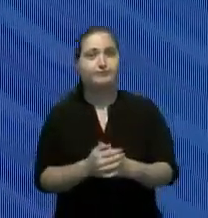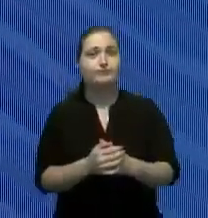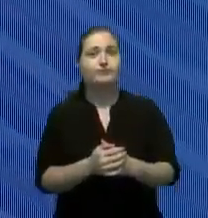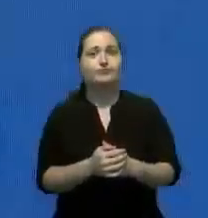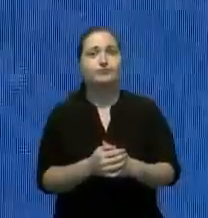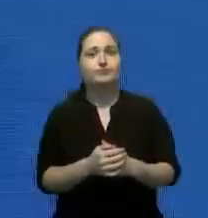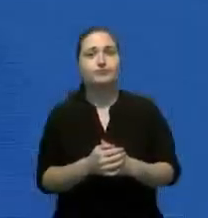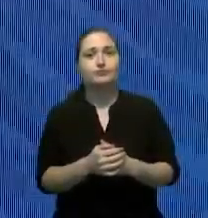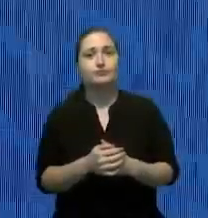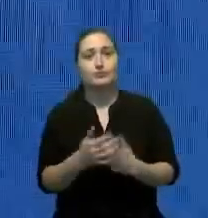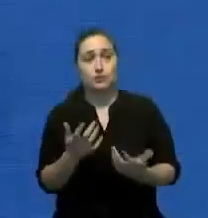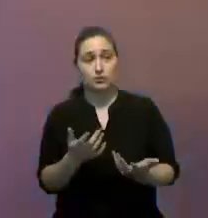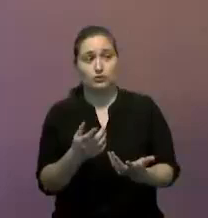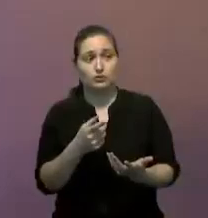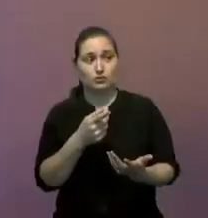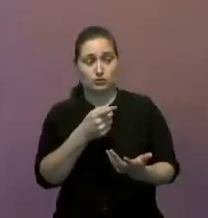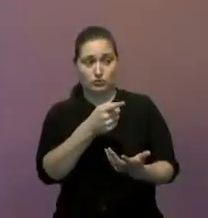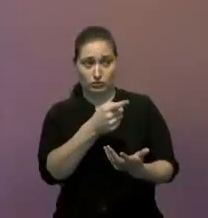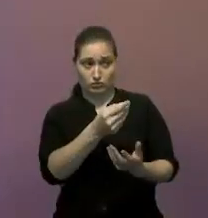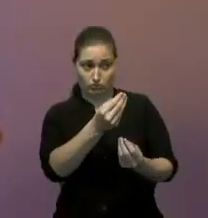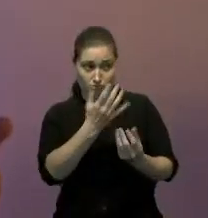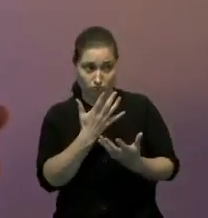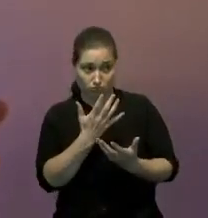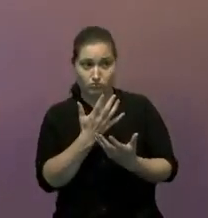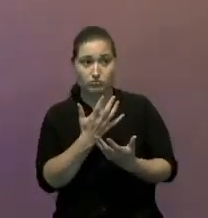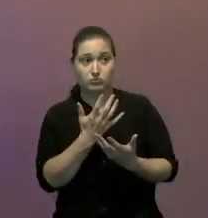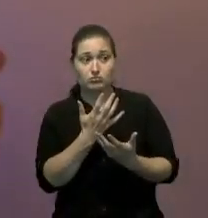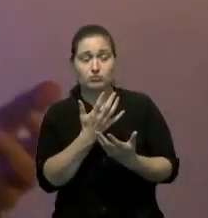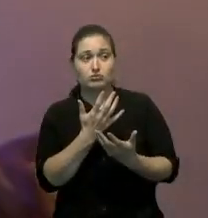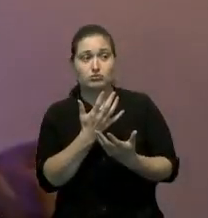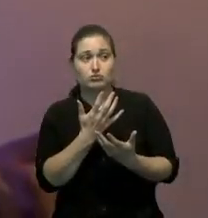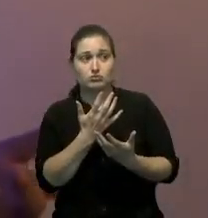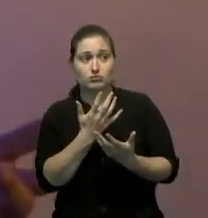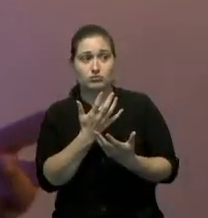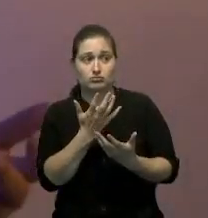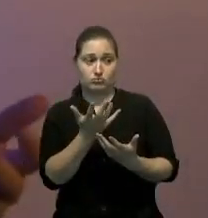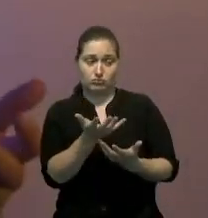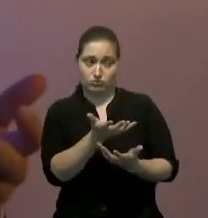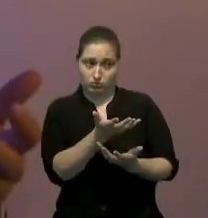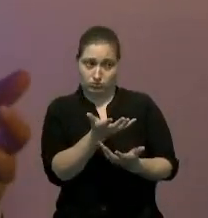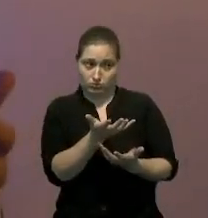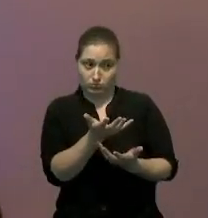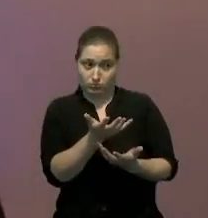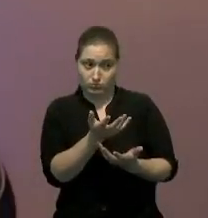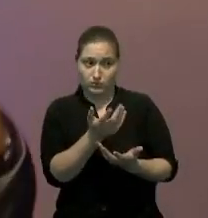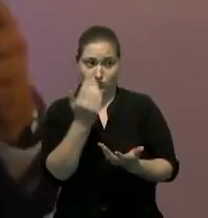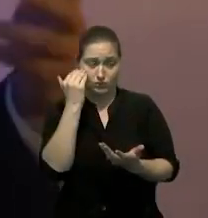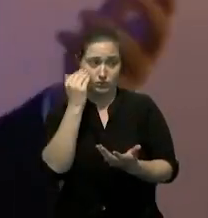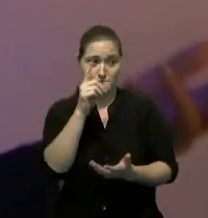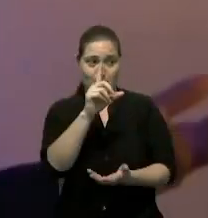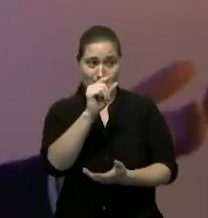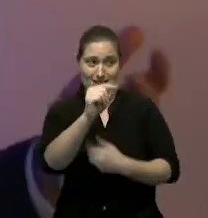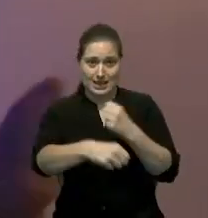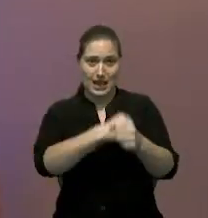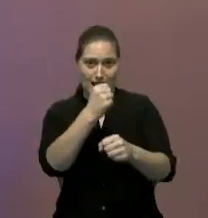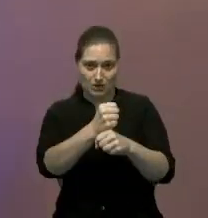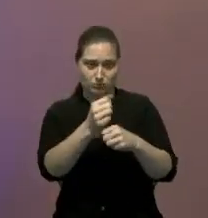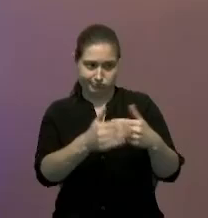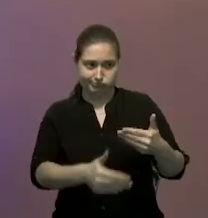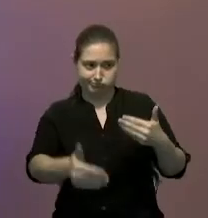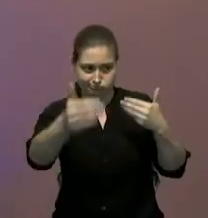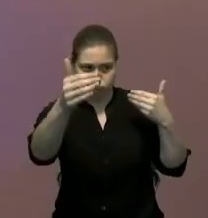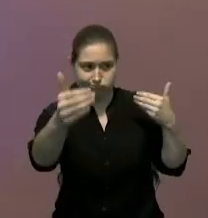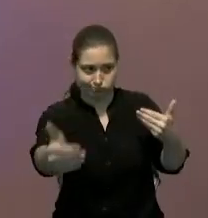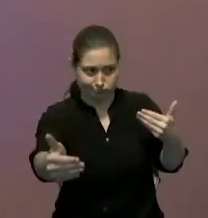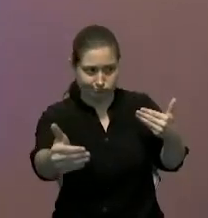desde que llegamos al gobierno porque la degrabación se sabía se dio un plazo de 20 años sin embargo anteriormente no